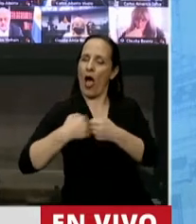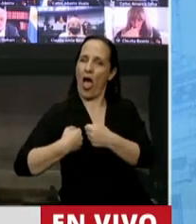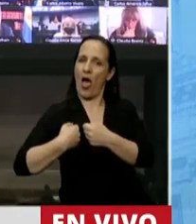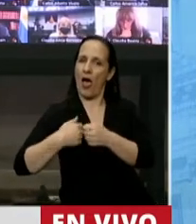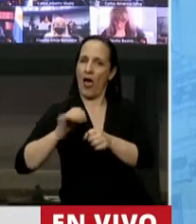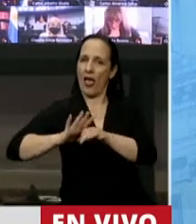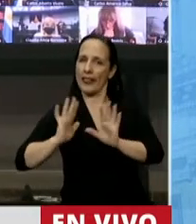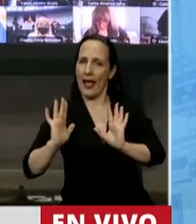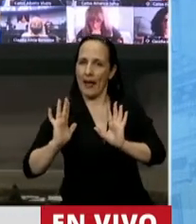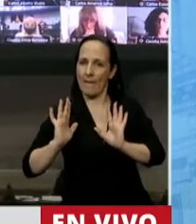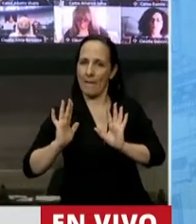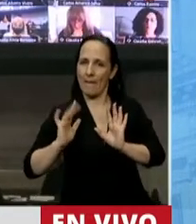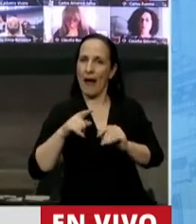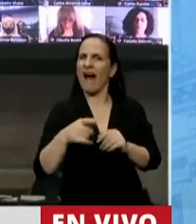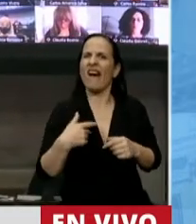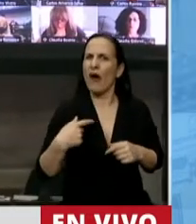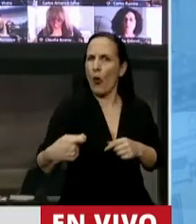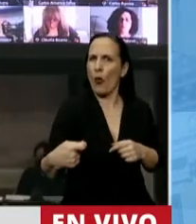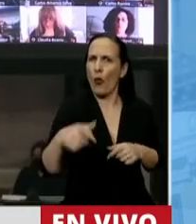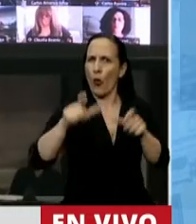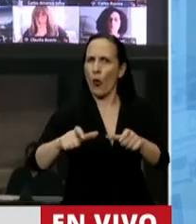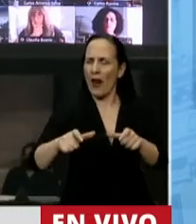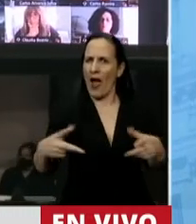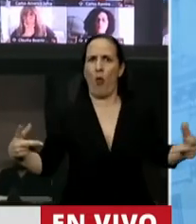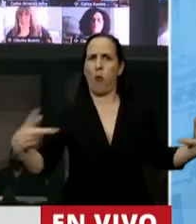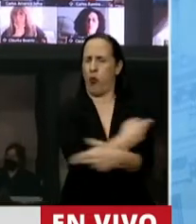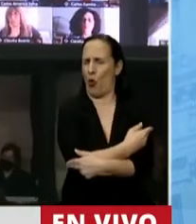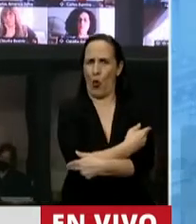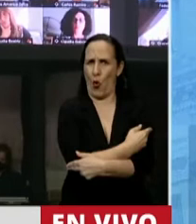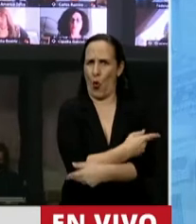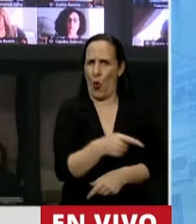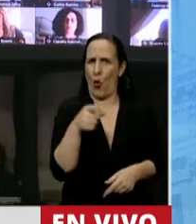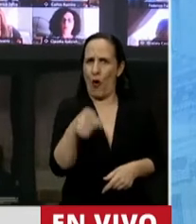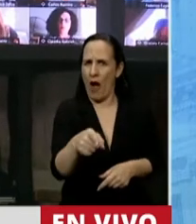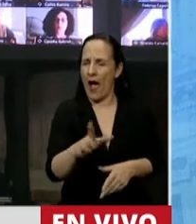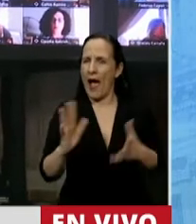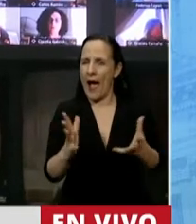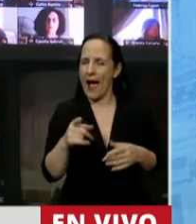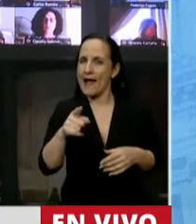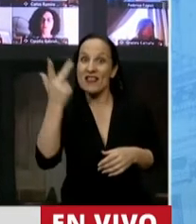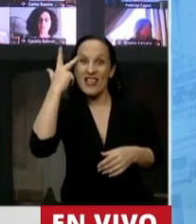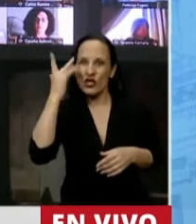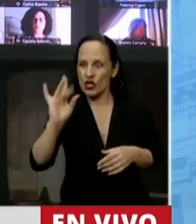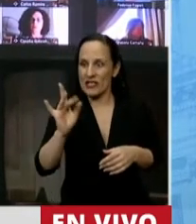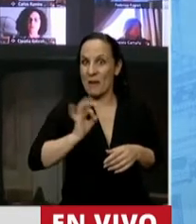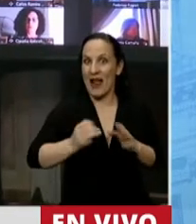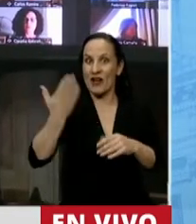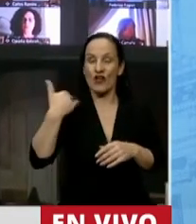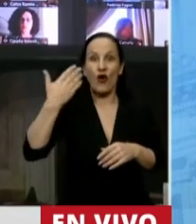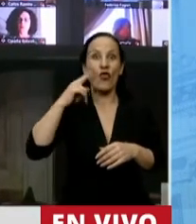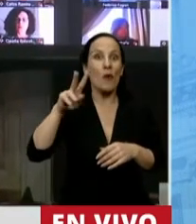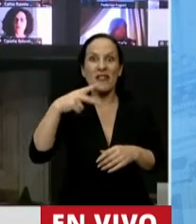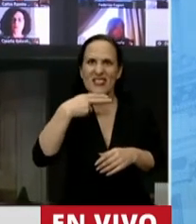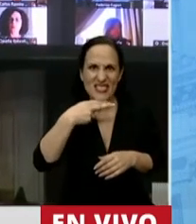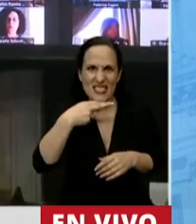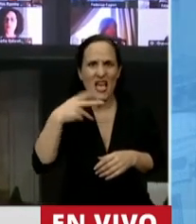Se está haciendo un ajuste salvaje contra los jubilados. A nosotros nos pasó el 14 y el 18 de diciembre del año 2017 venir